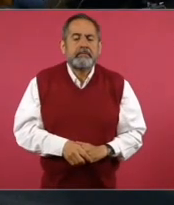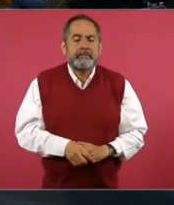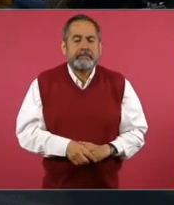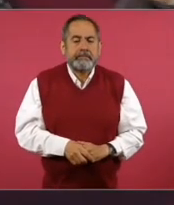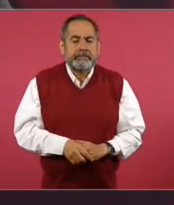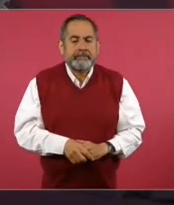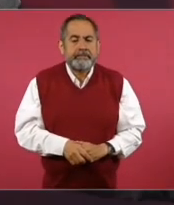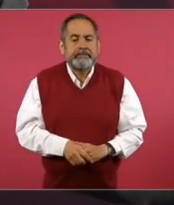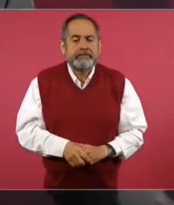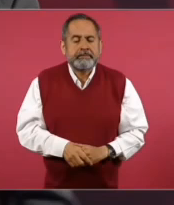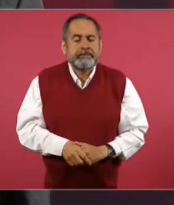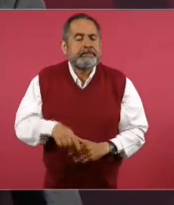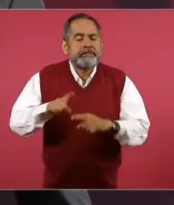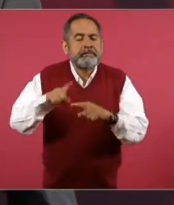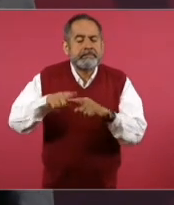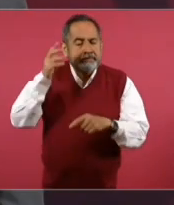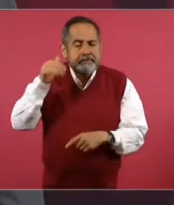en aquel entonces